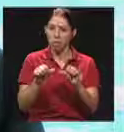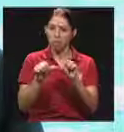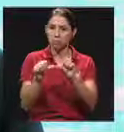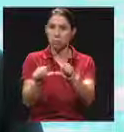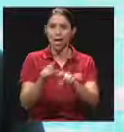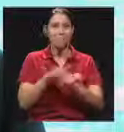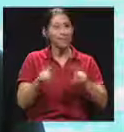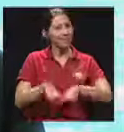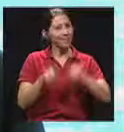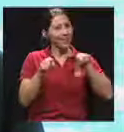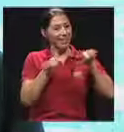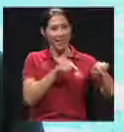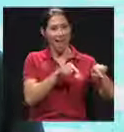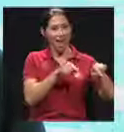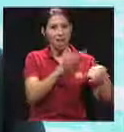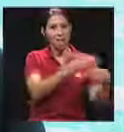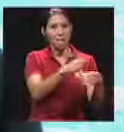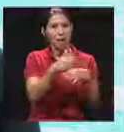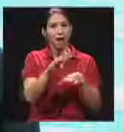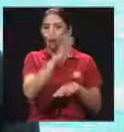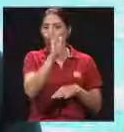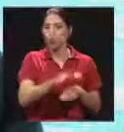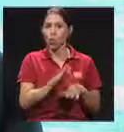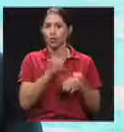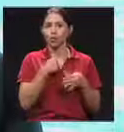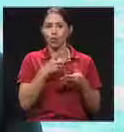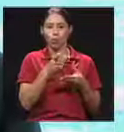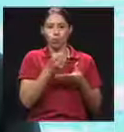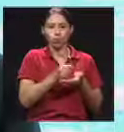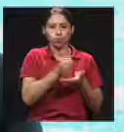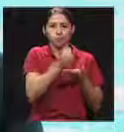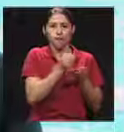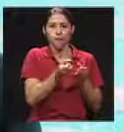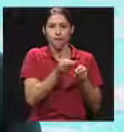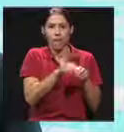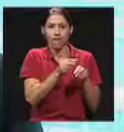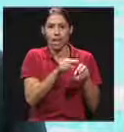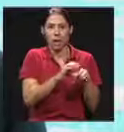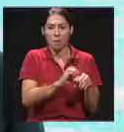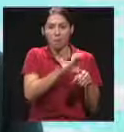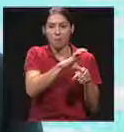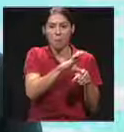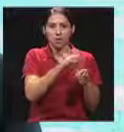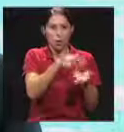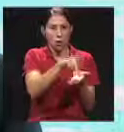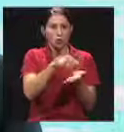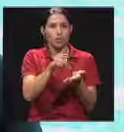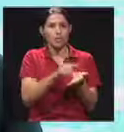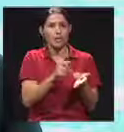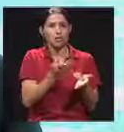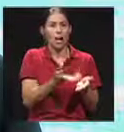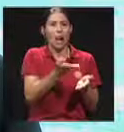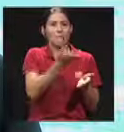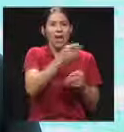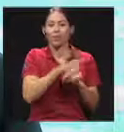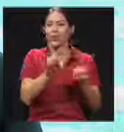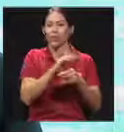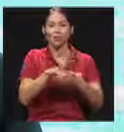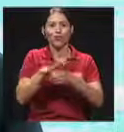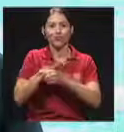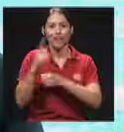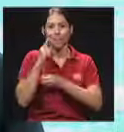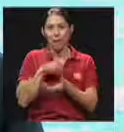en donde nunca se constituyó reserva, en donde la cotización era elevada pero no alcanzaba para pagar las pensiones que se pagan hoy en día,